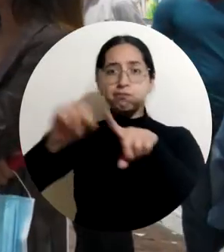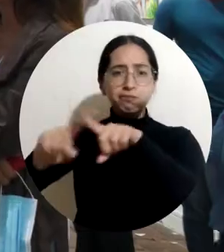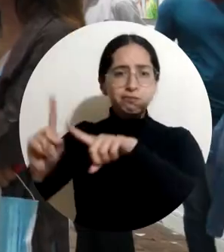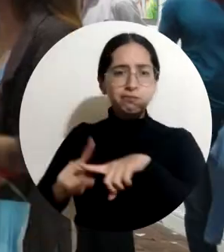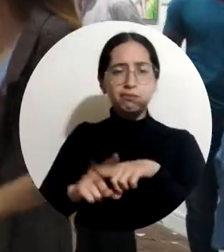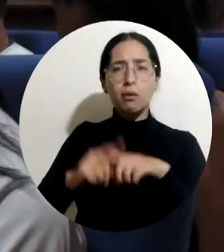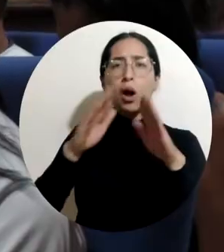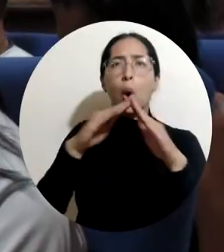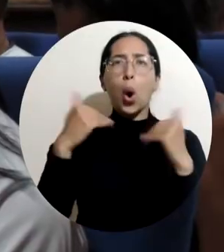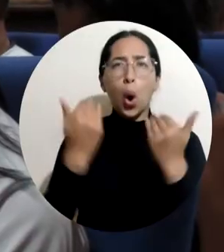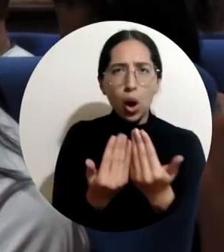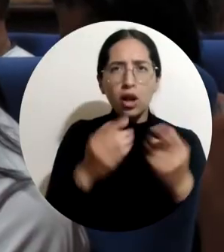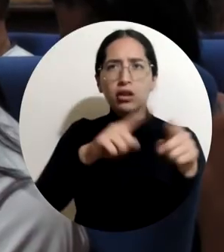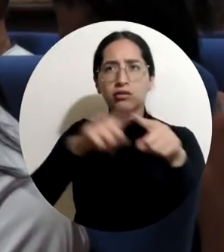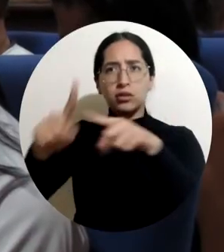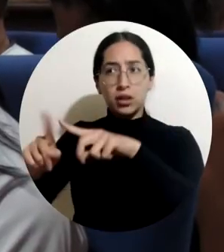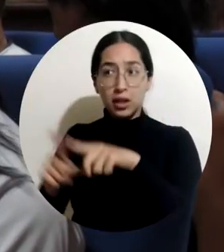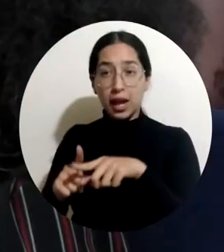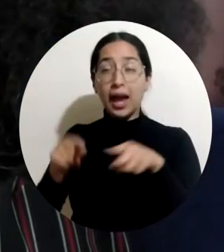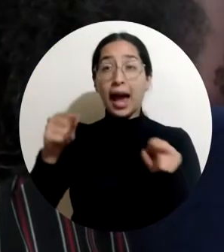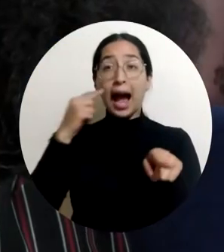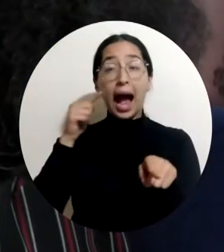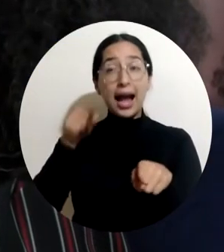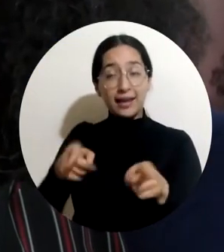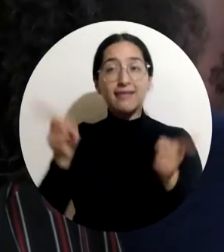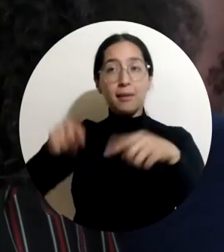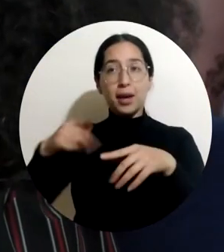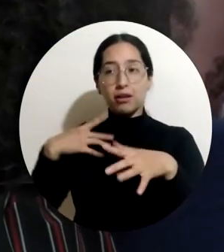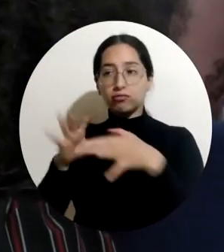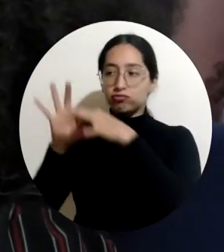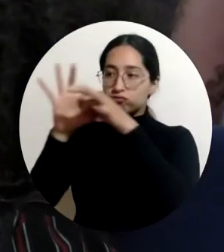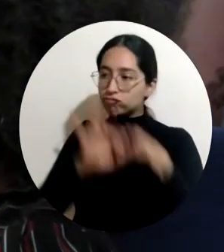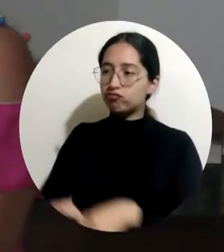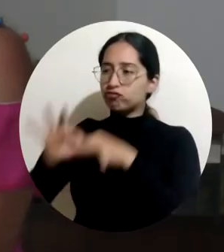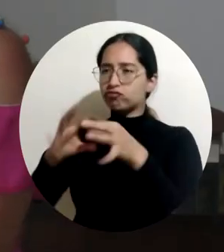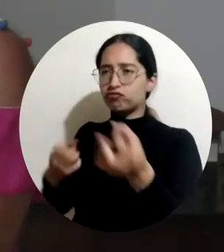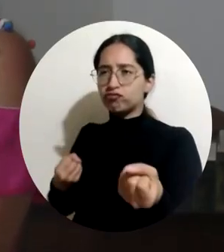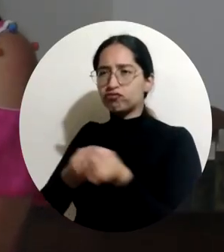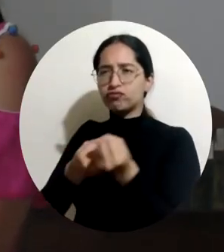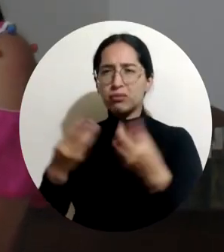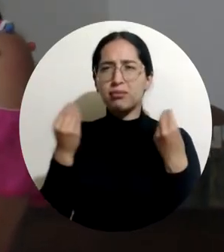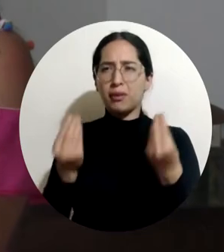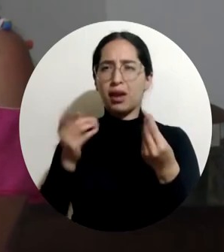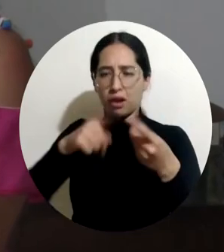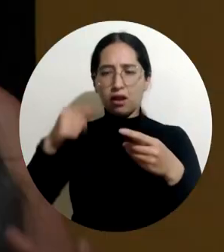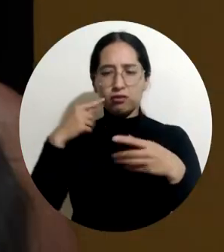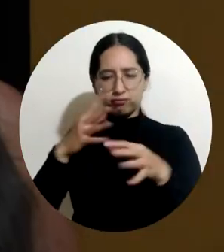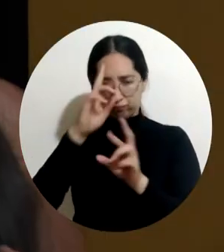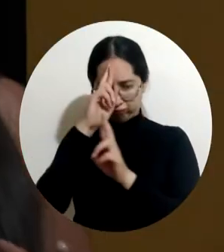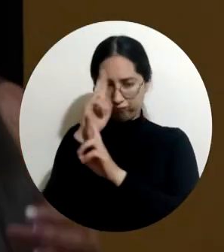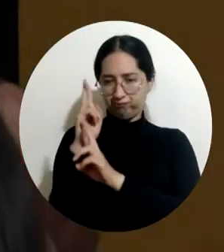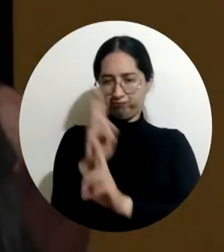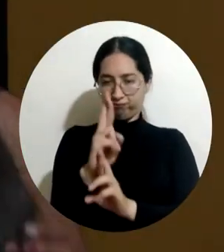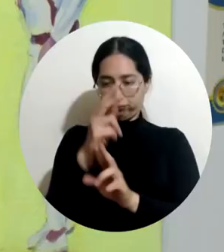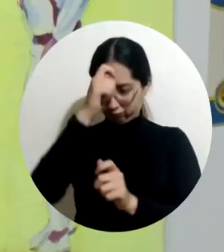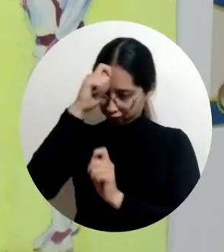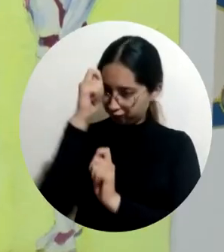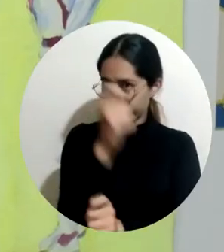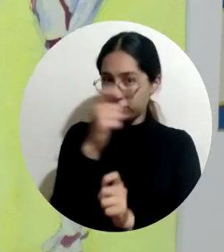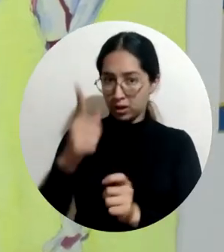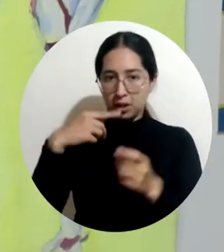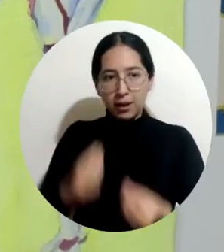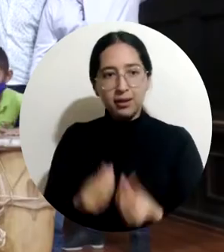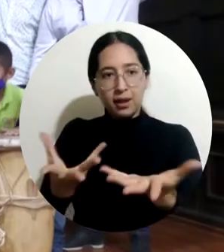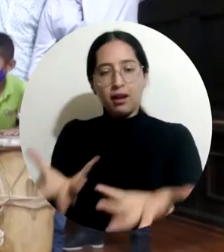instituciones educativas distritales Antonio Nariño y Normal Superior San Pedro Alejandrino también se unieron a la Alma Mater para rendir tributo y